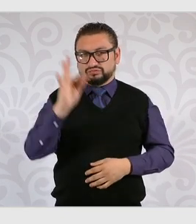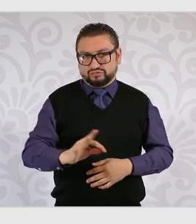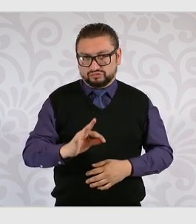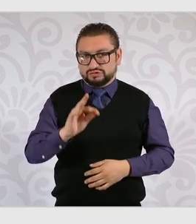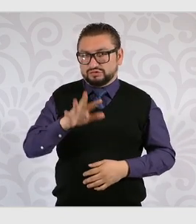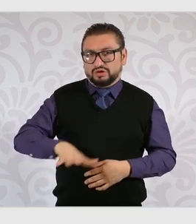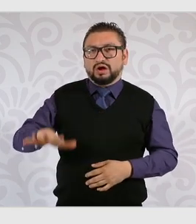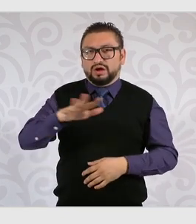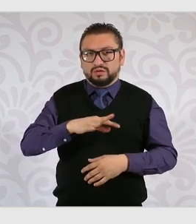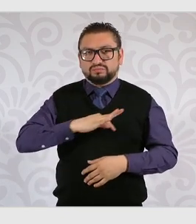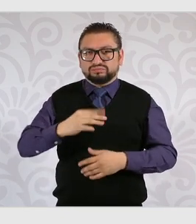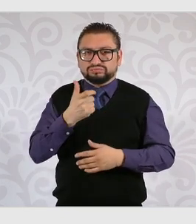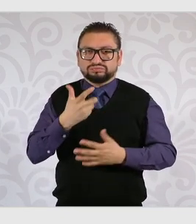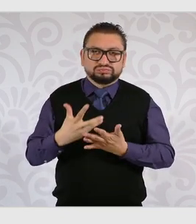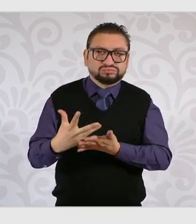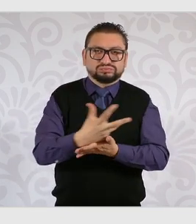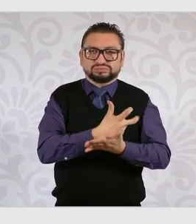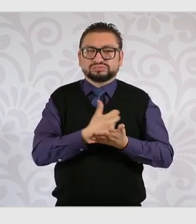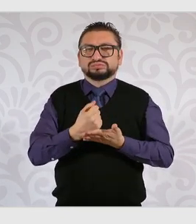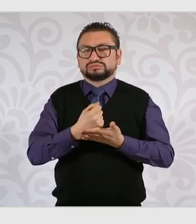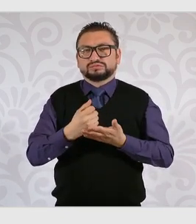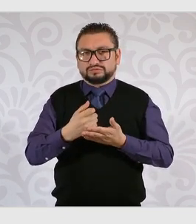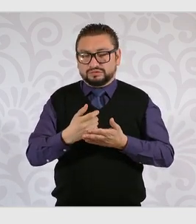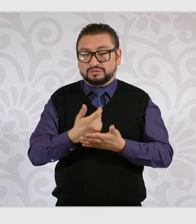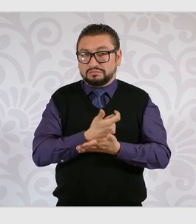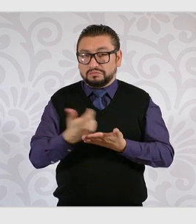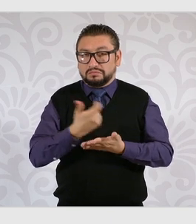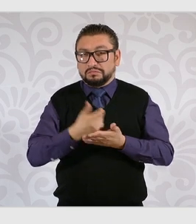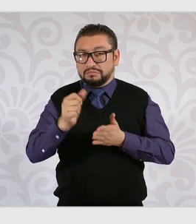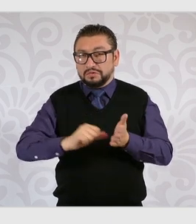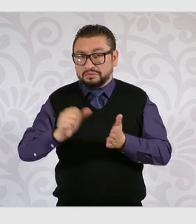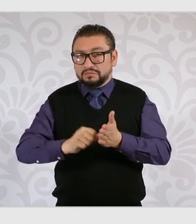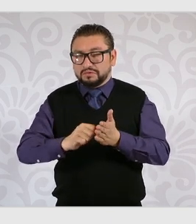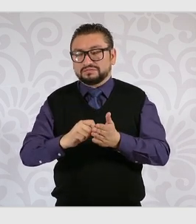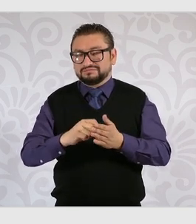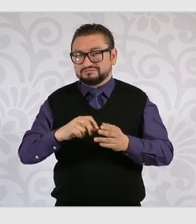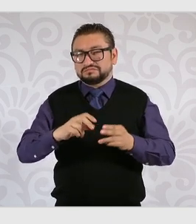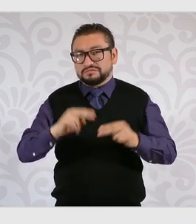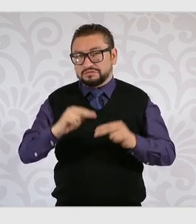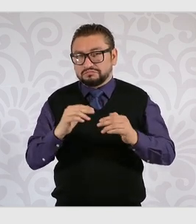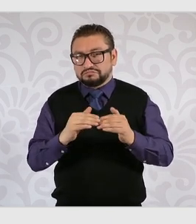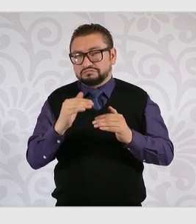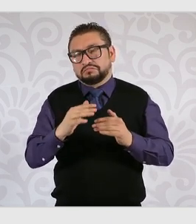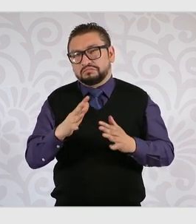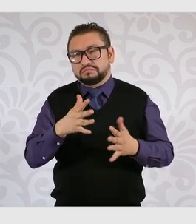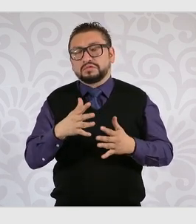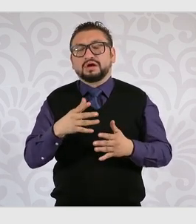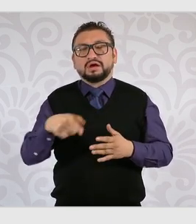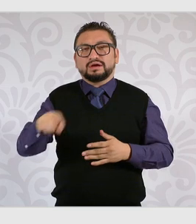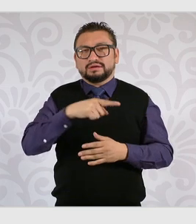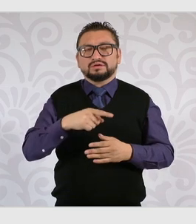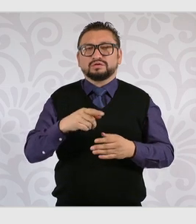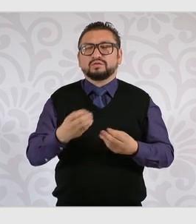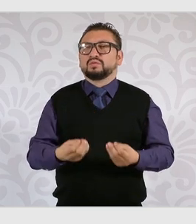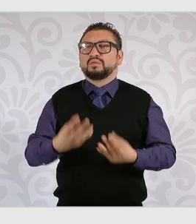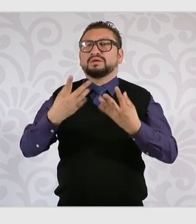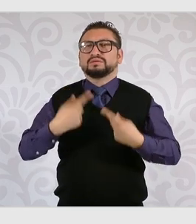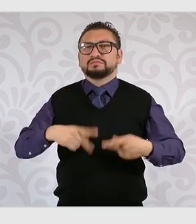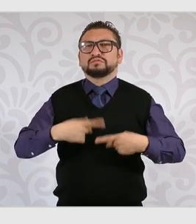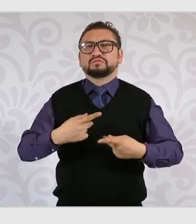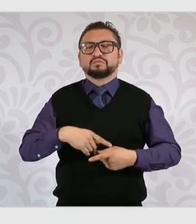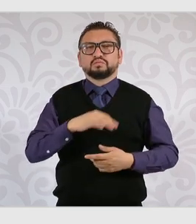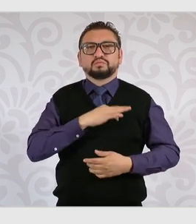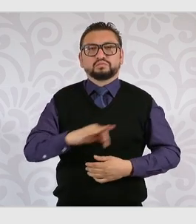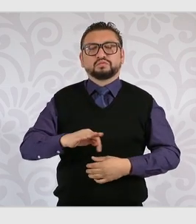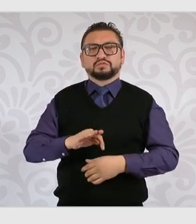logran ingresos equivalentes o superiores al salario mínimo mensual, lo que permite tener una estimación respecto al número de personas que podrían